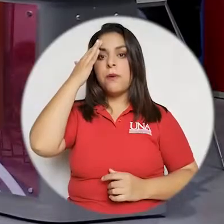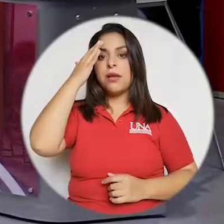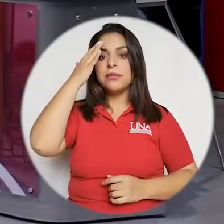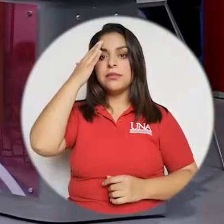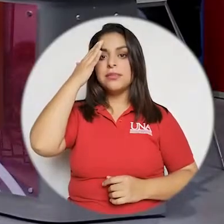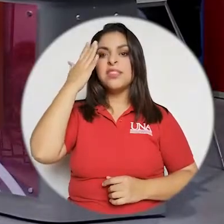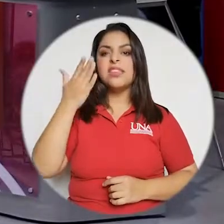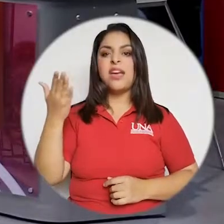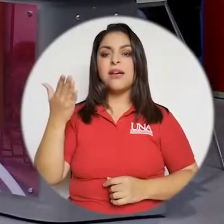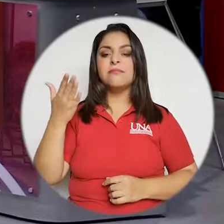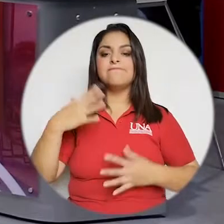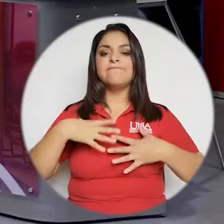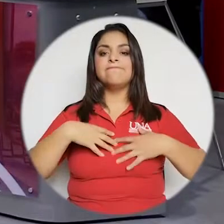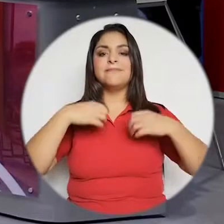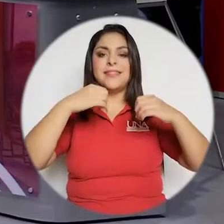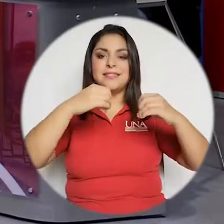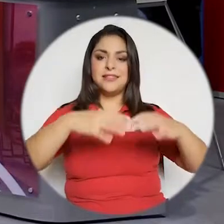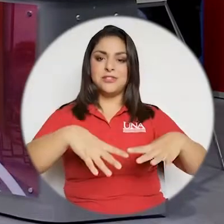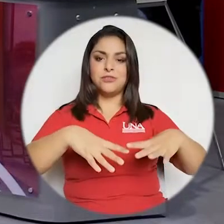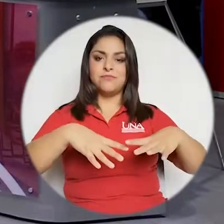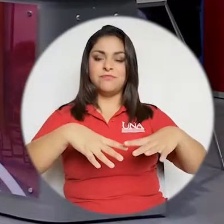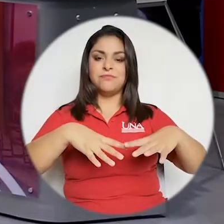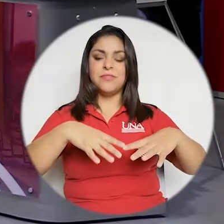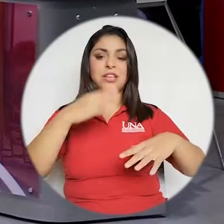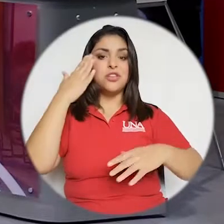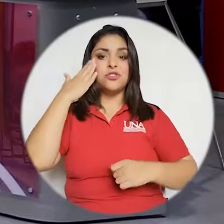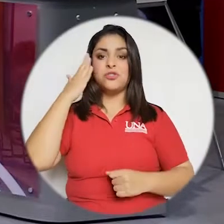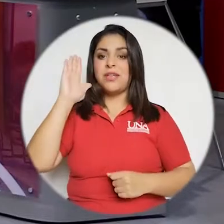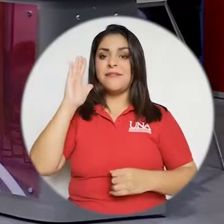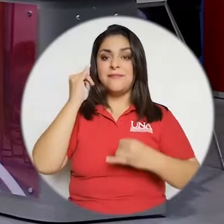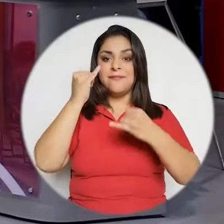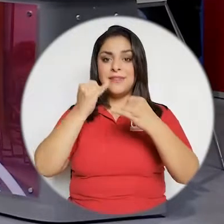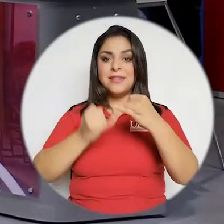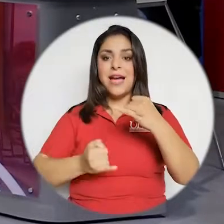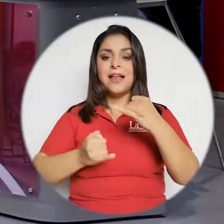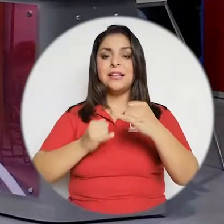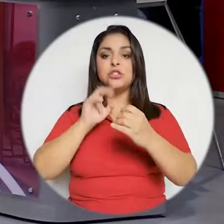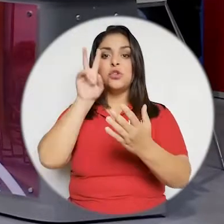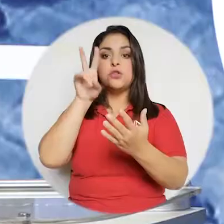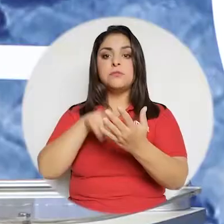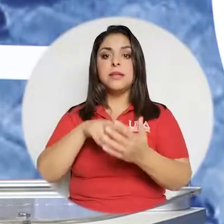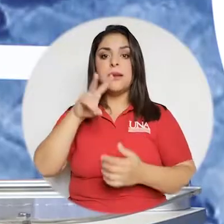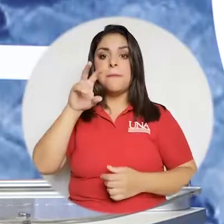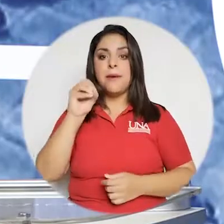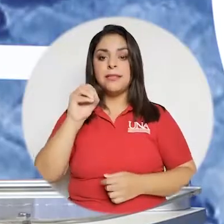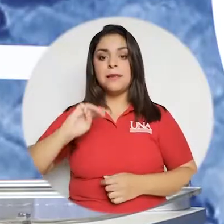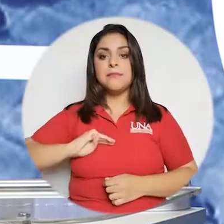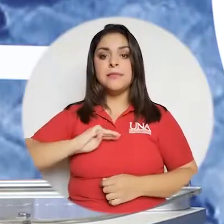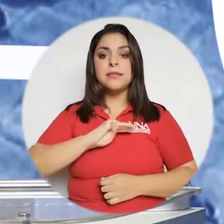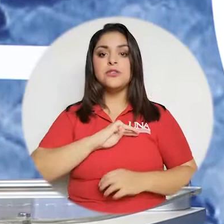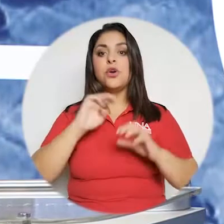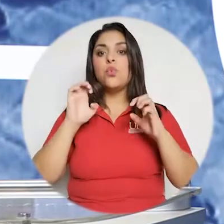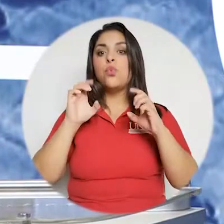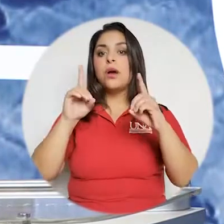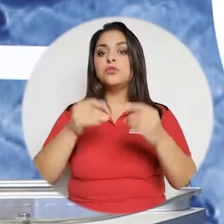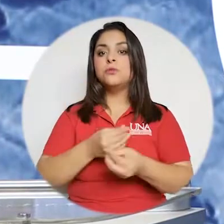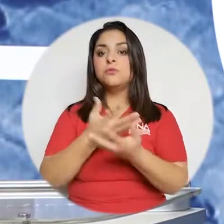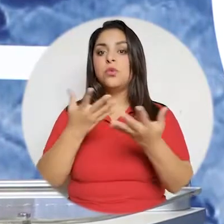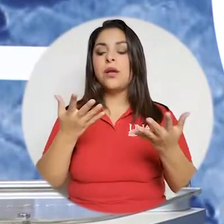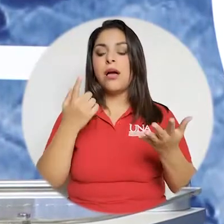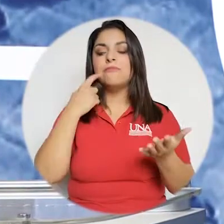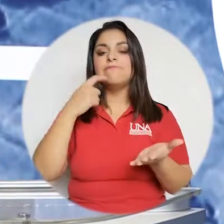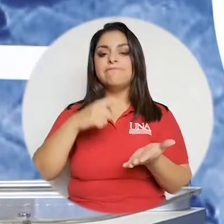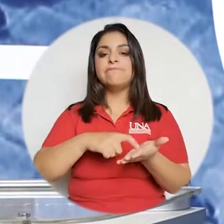de forma preocupante el tema de la deserción, de no saber. Al finalizar el 2020